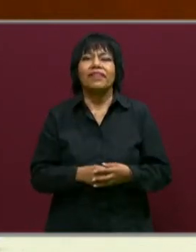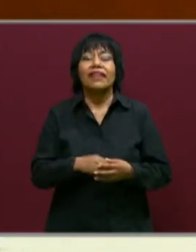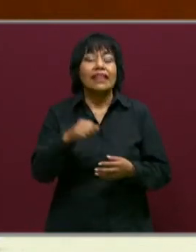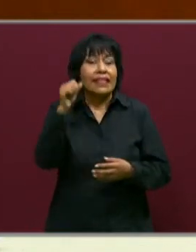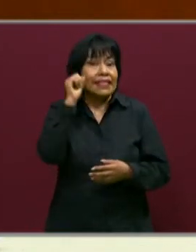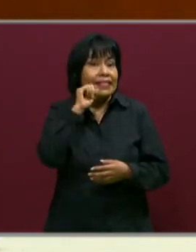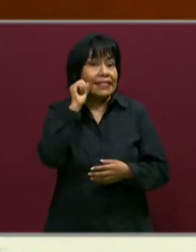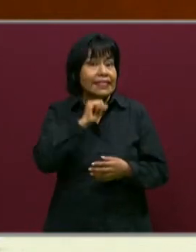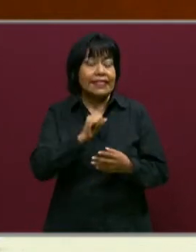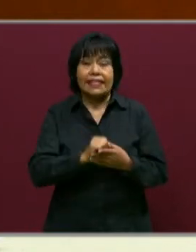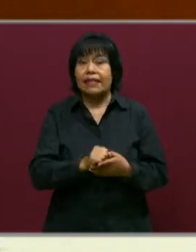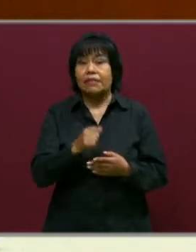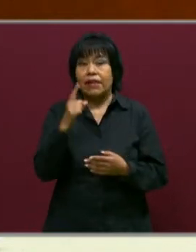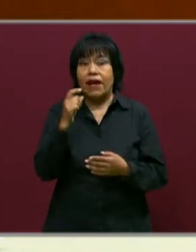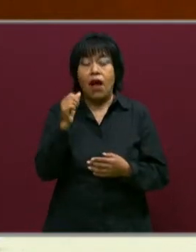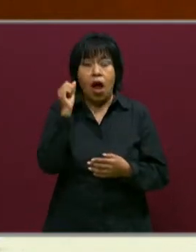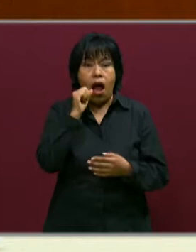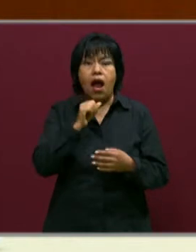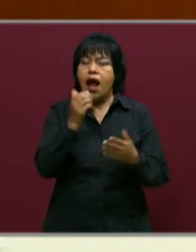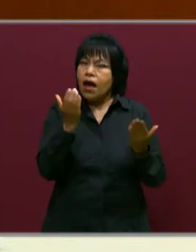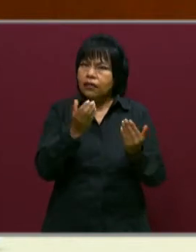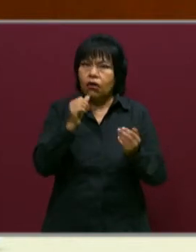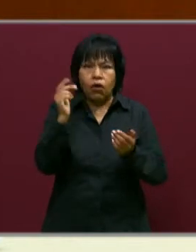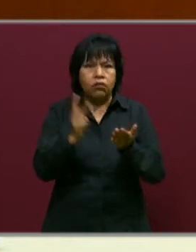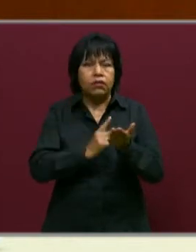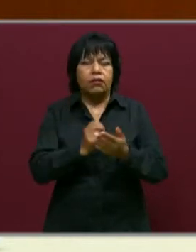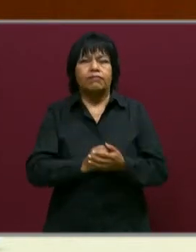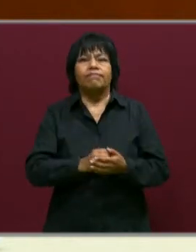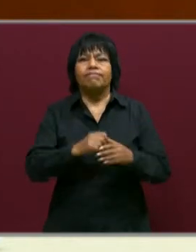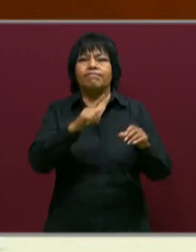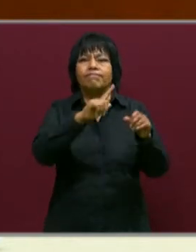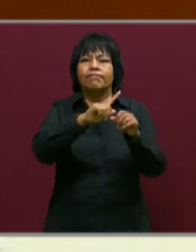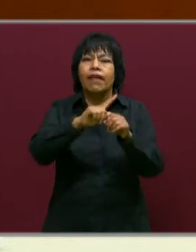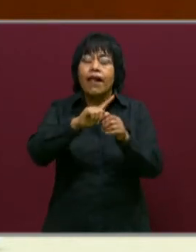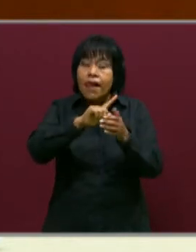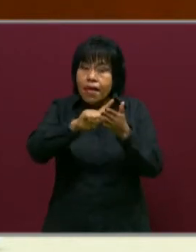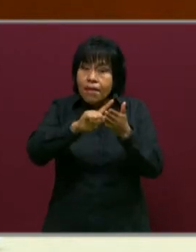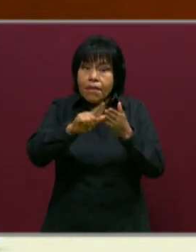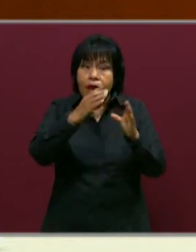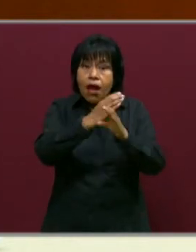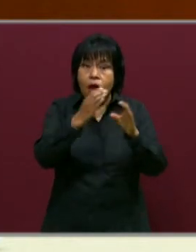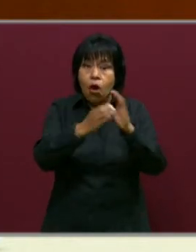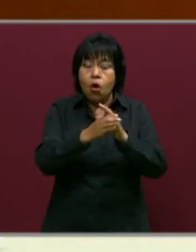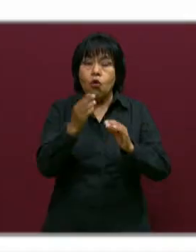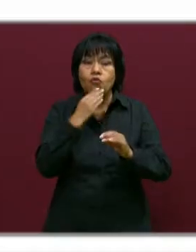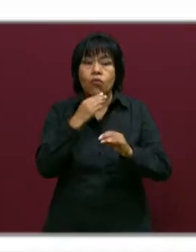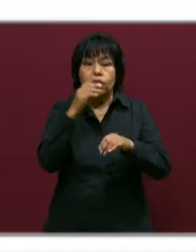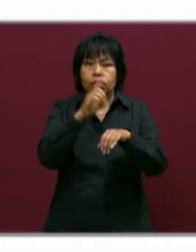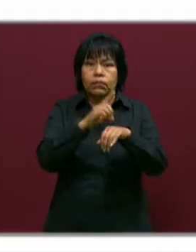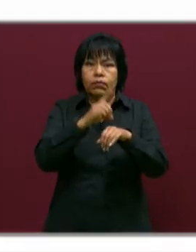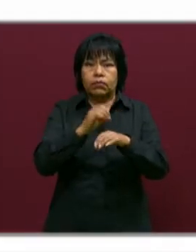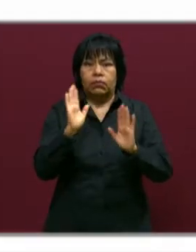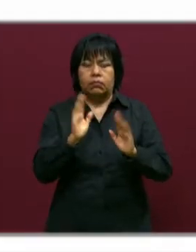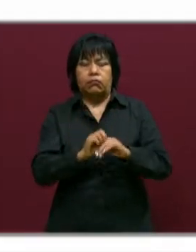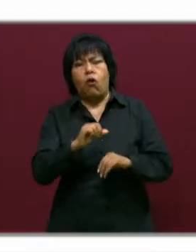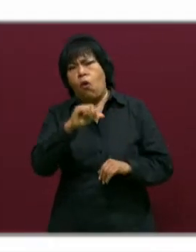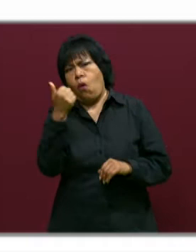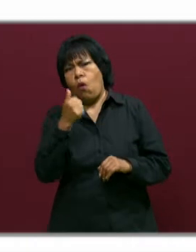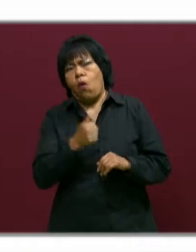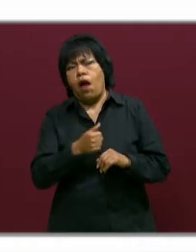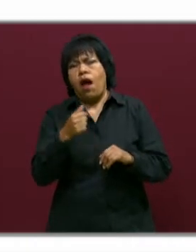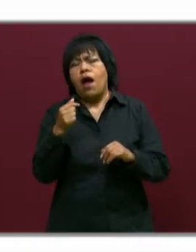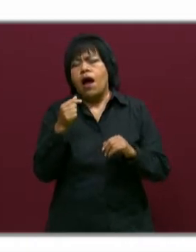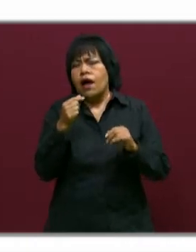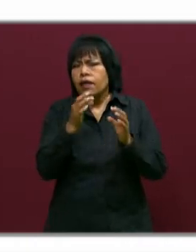Siempre que tengamos a la mano agua y jabón hay que hacerlo. También desinfectar y limpiar objetos y superficies de uso común es otra acción muy